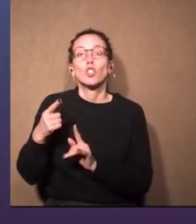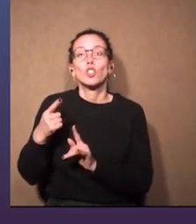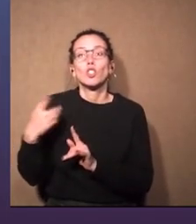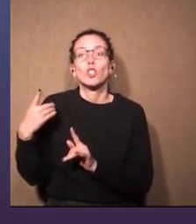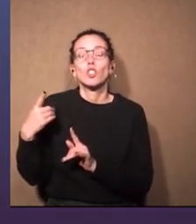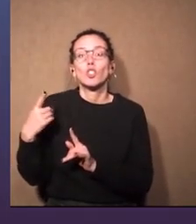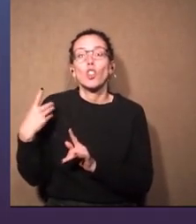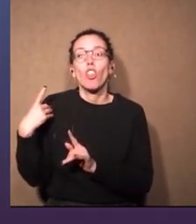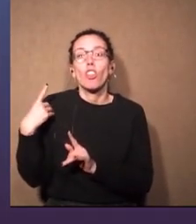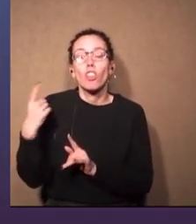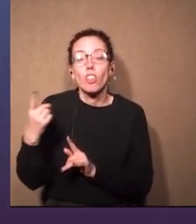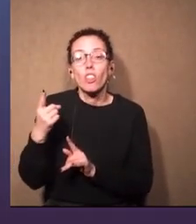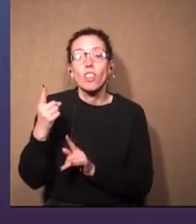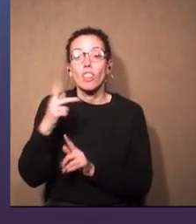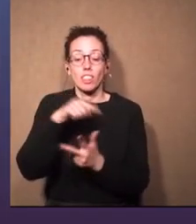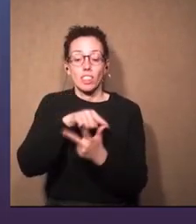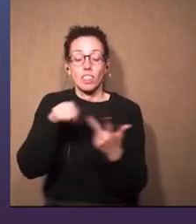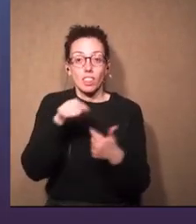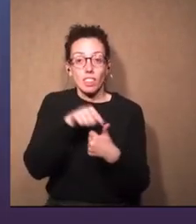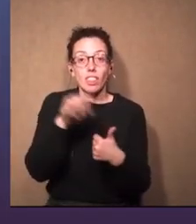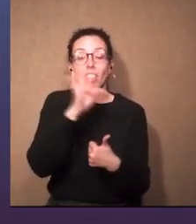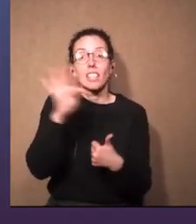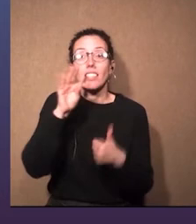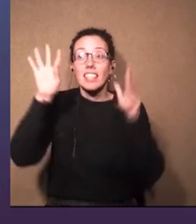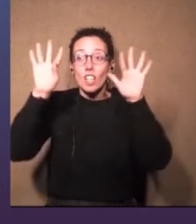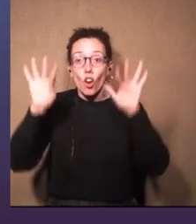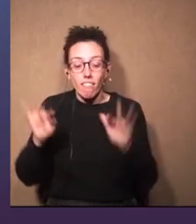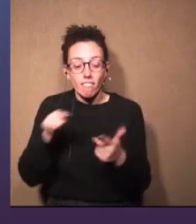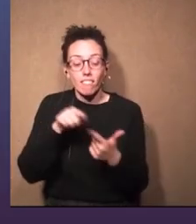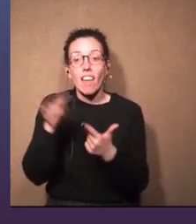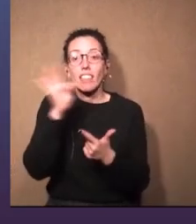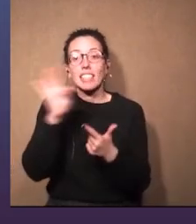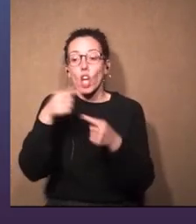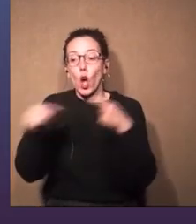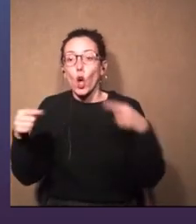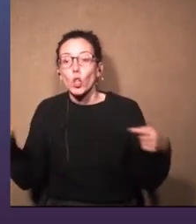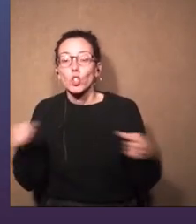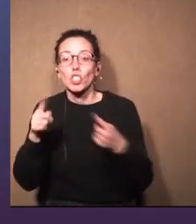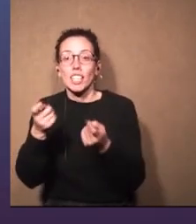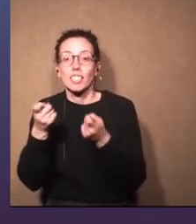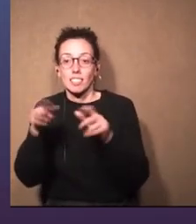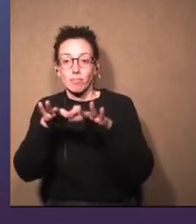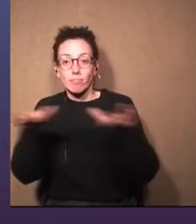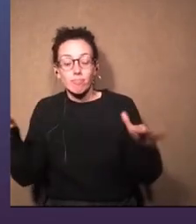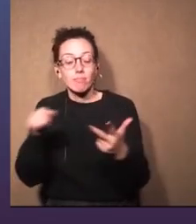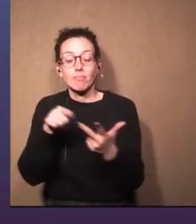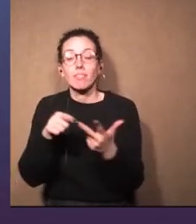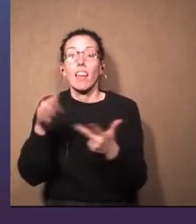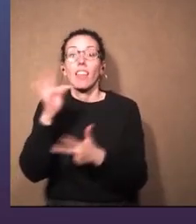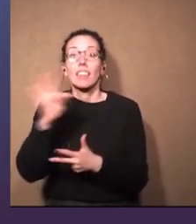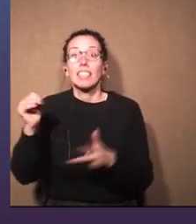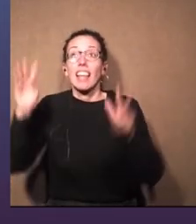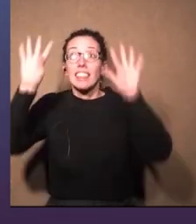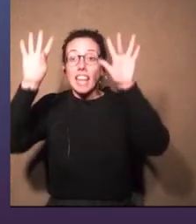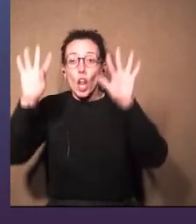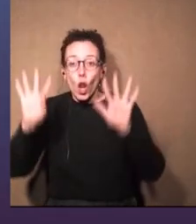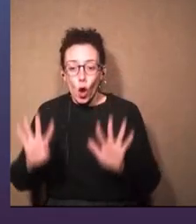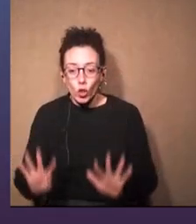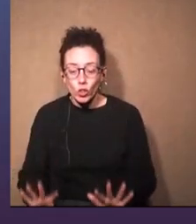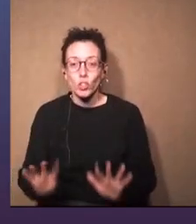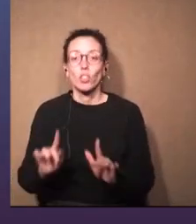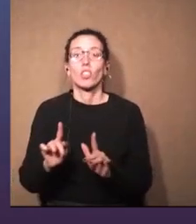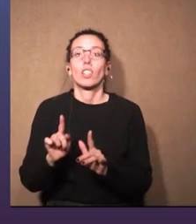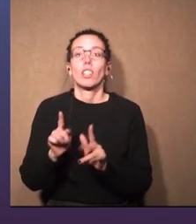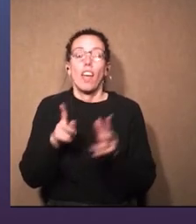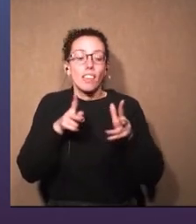equipos que son el taller de escenografía, el de tilería y el de telón. En las etapas